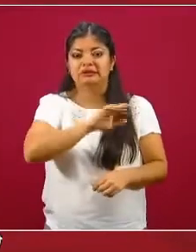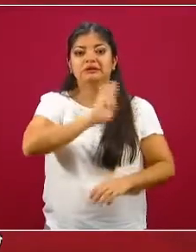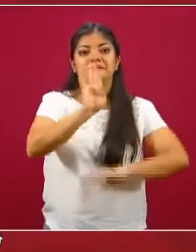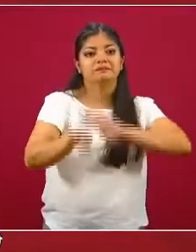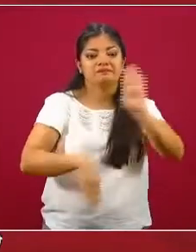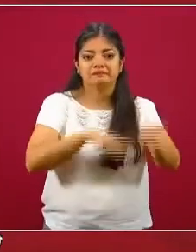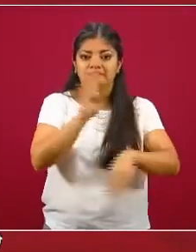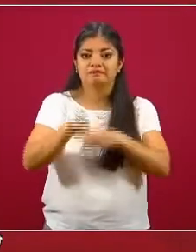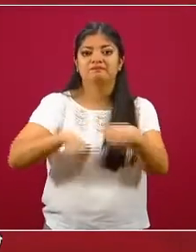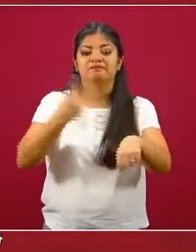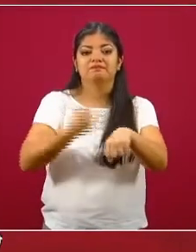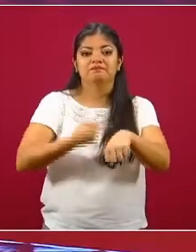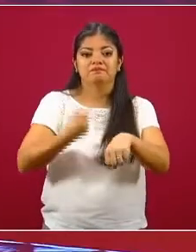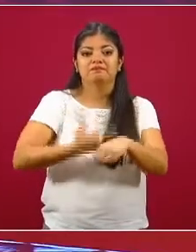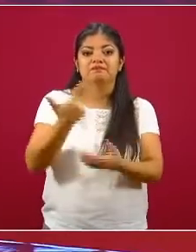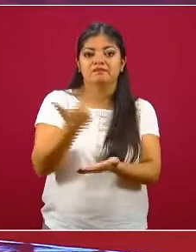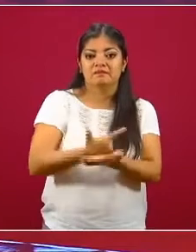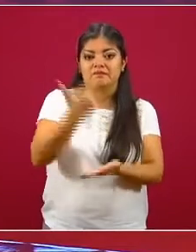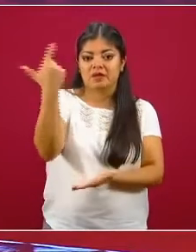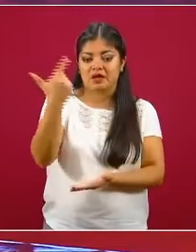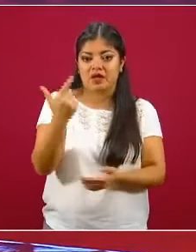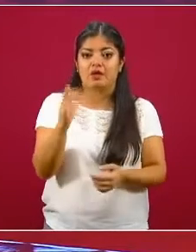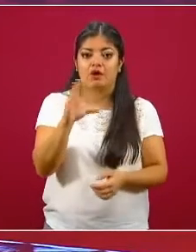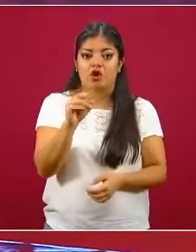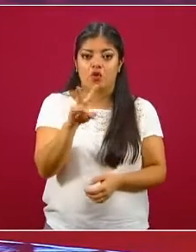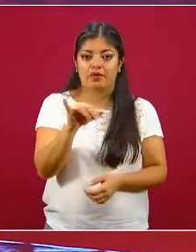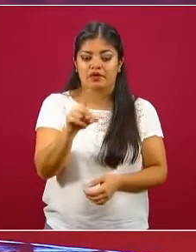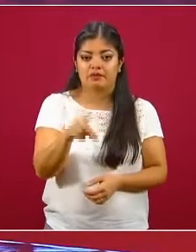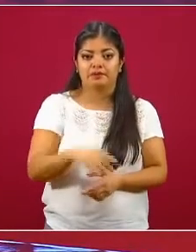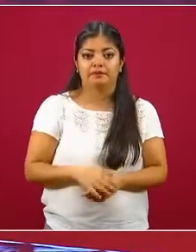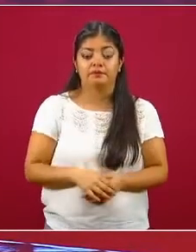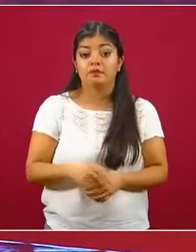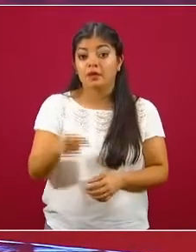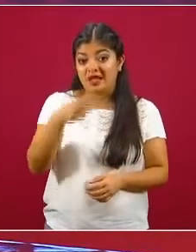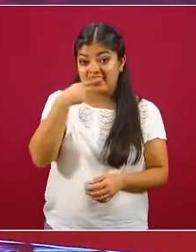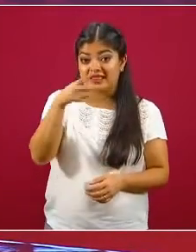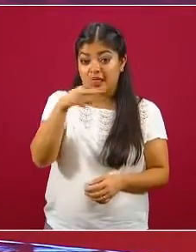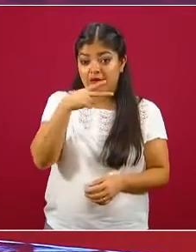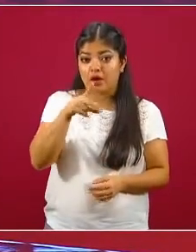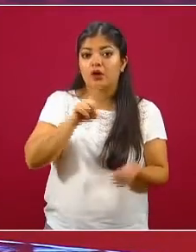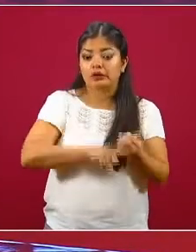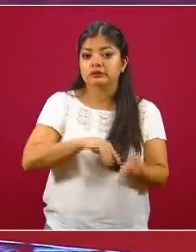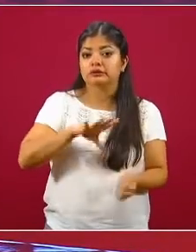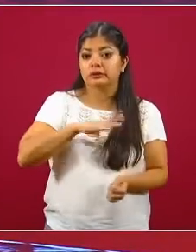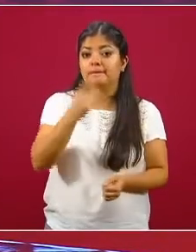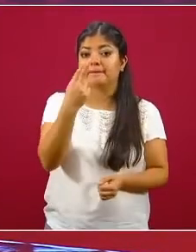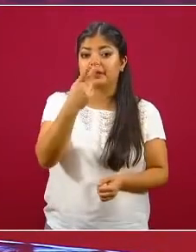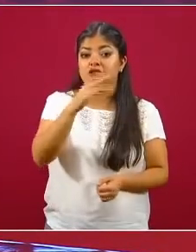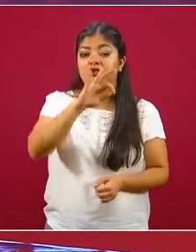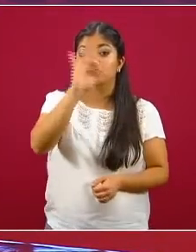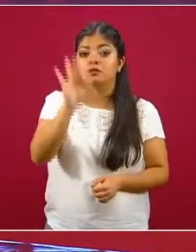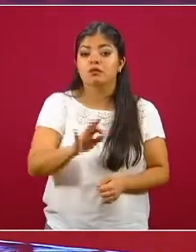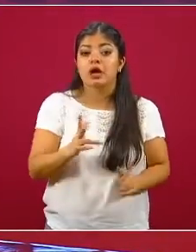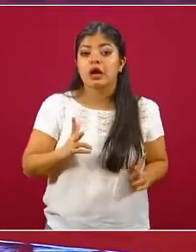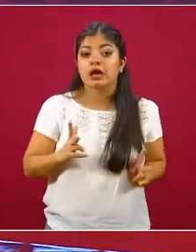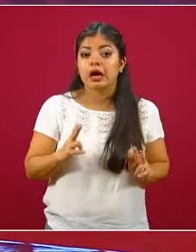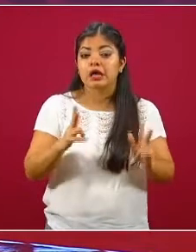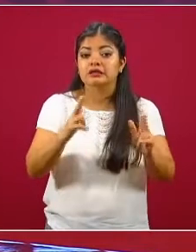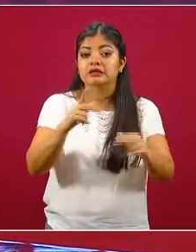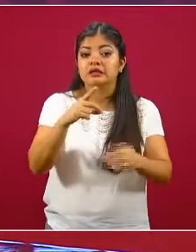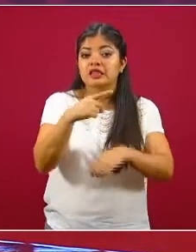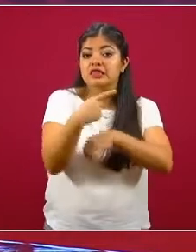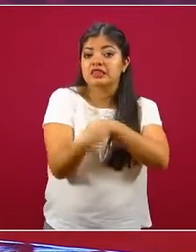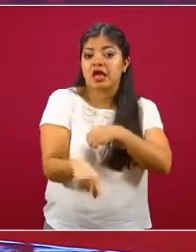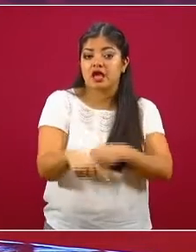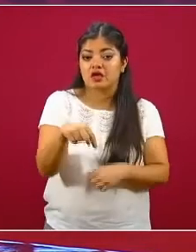muertes y enfermos graves de COVID. El tabaco está detrás de un 25% de los cánceres que nos afectan